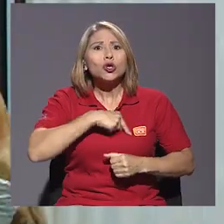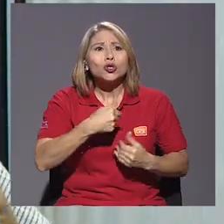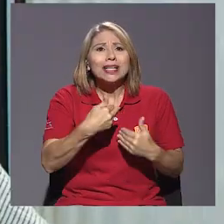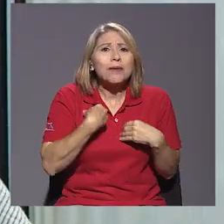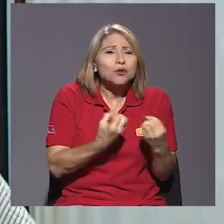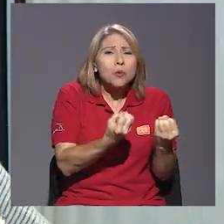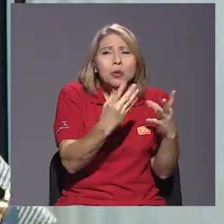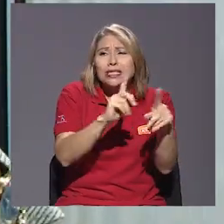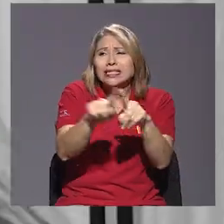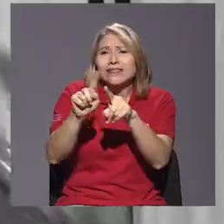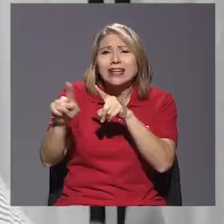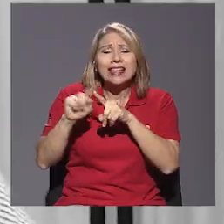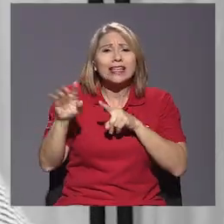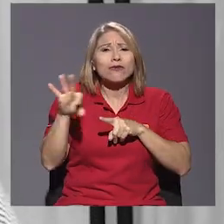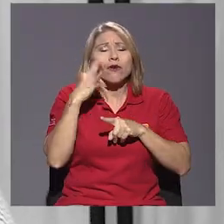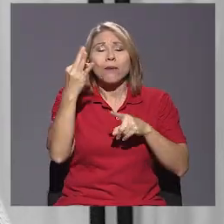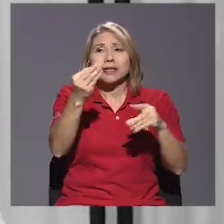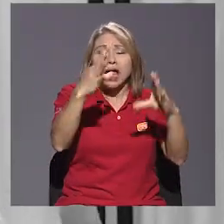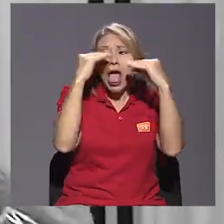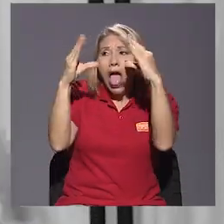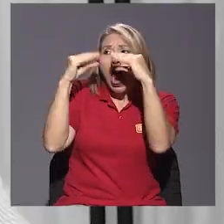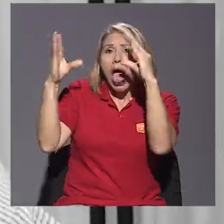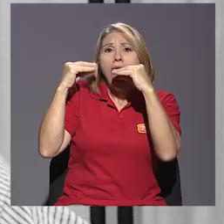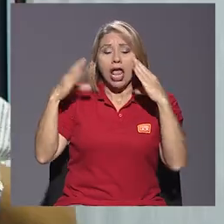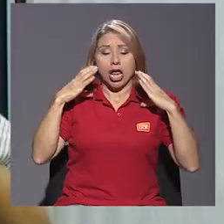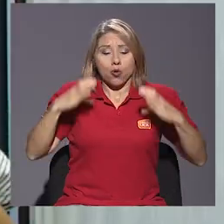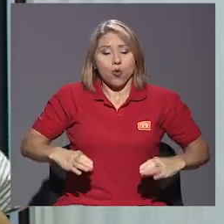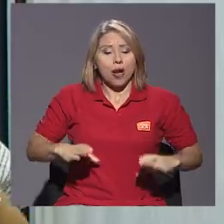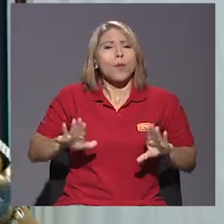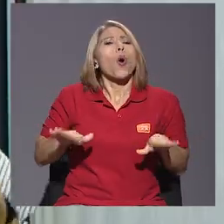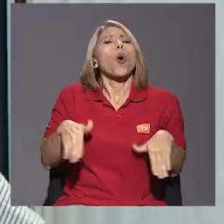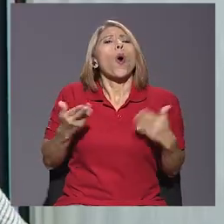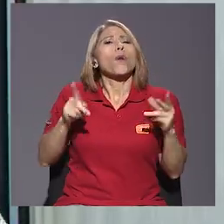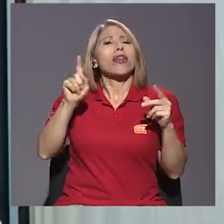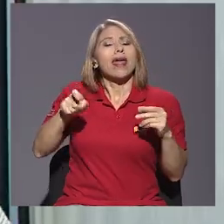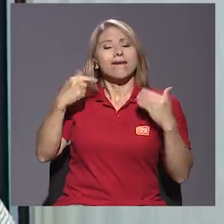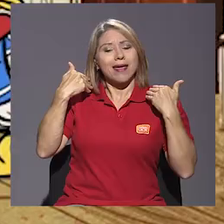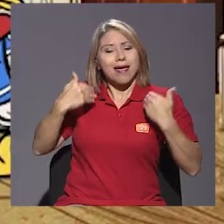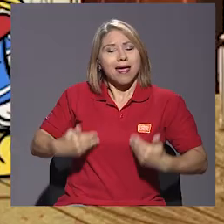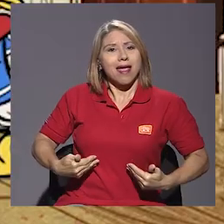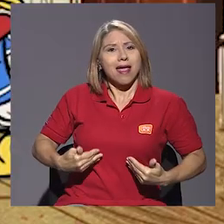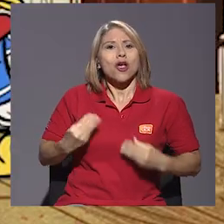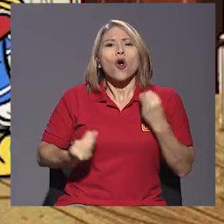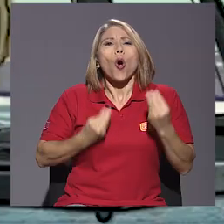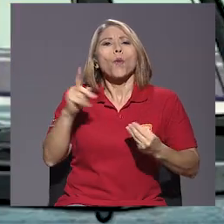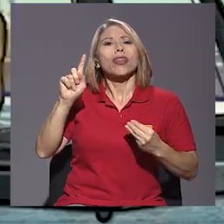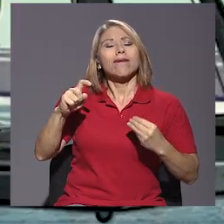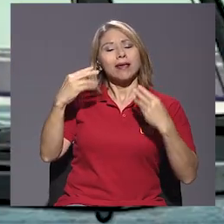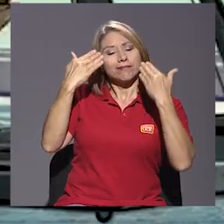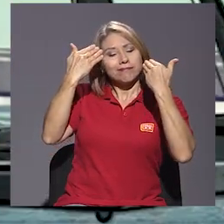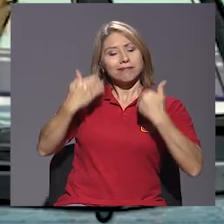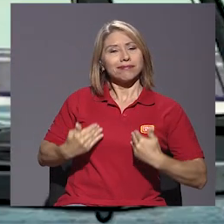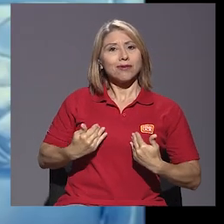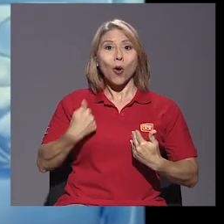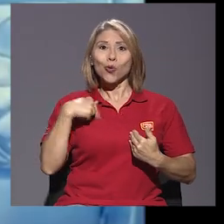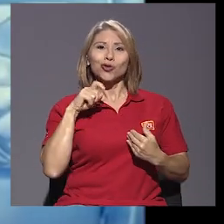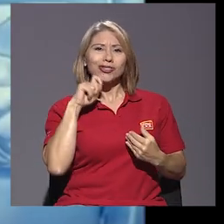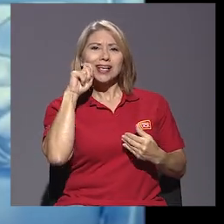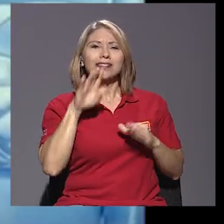Vivimos bombardeados por la forma en que el cuerpo tiene que tener, cómo te tienes que ver, cómo ser más sexy o no.